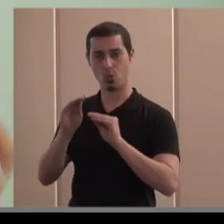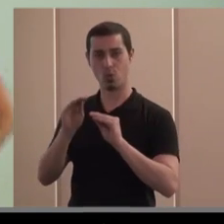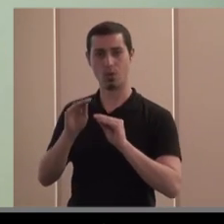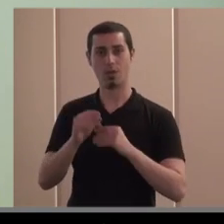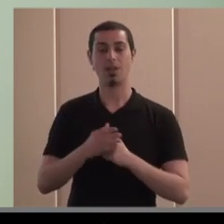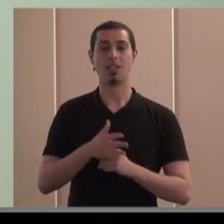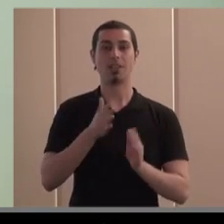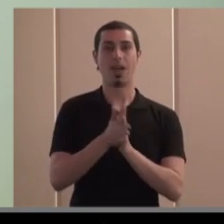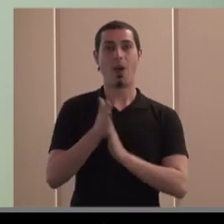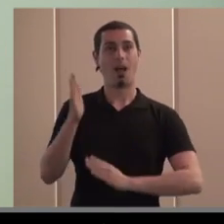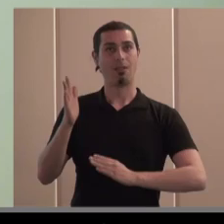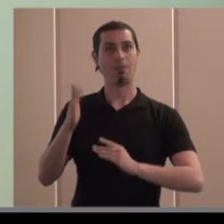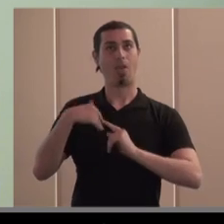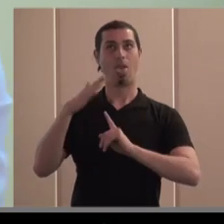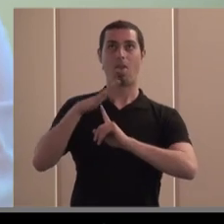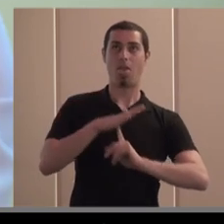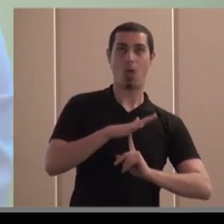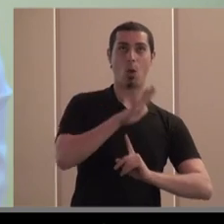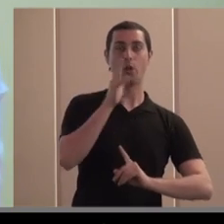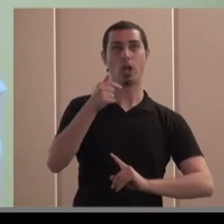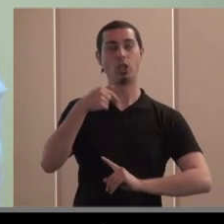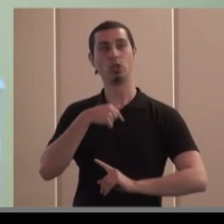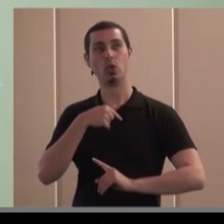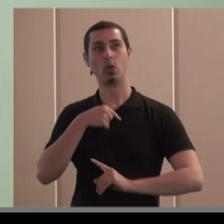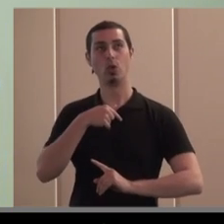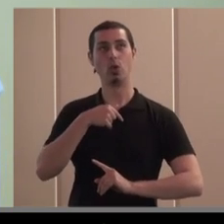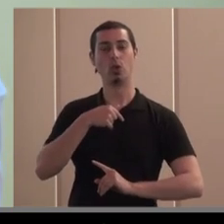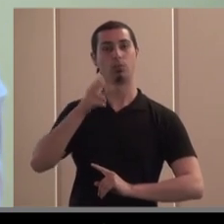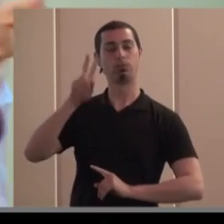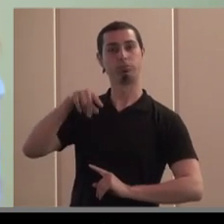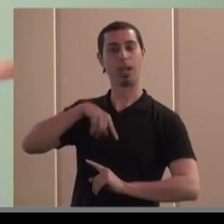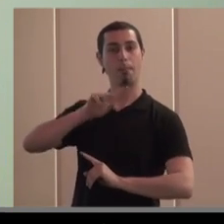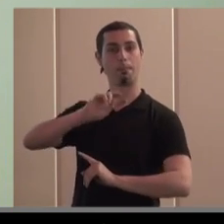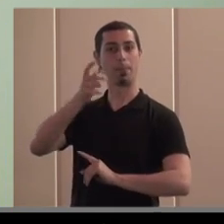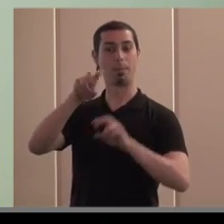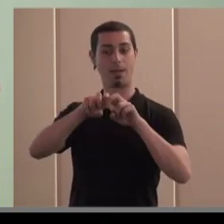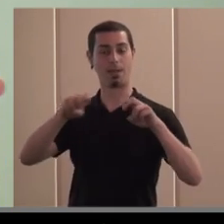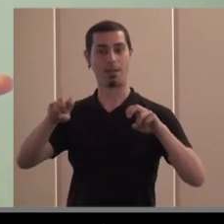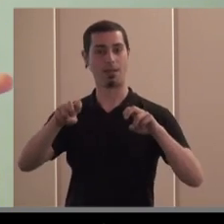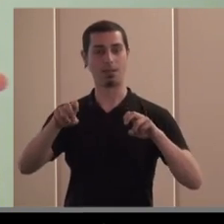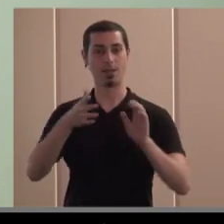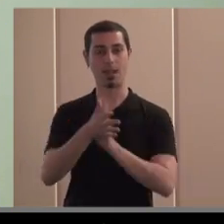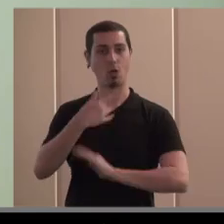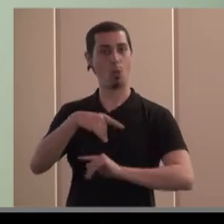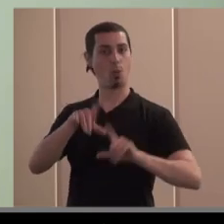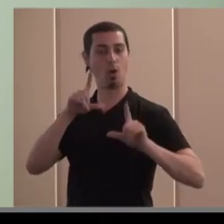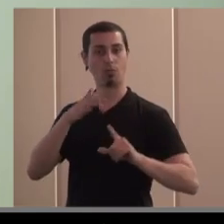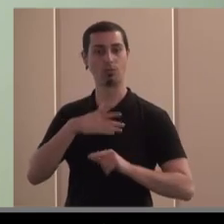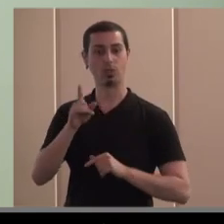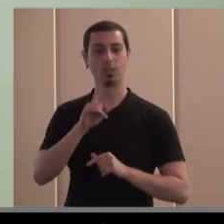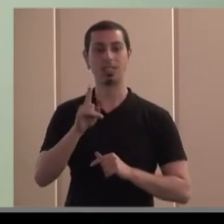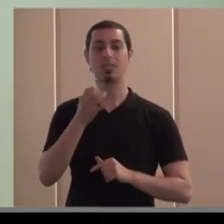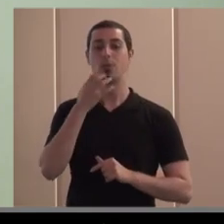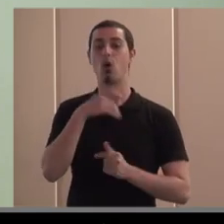es que no me discrimines a mí porque no me consideras pactar en la primera fila ¿eh? si